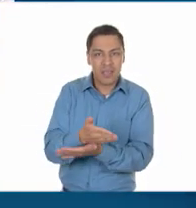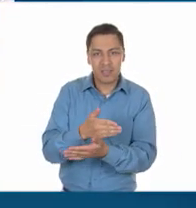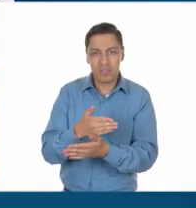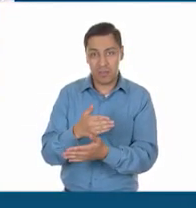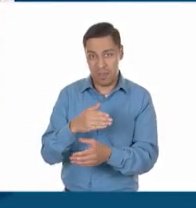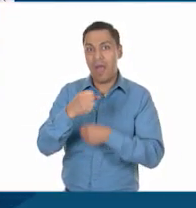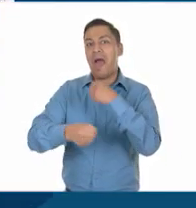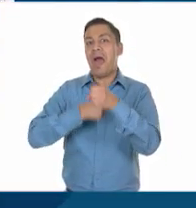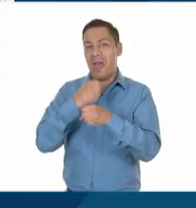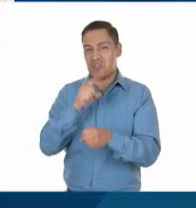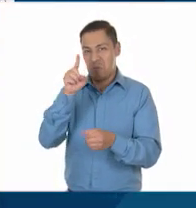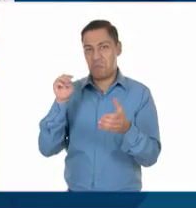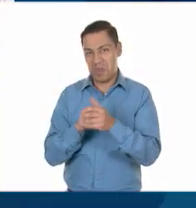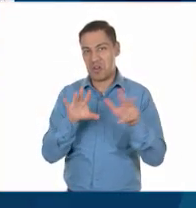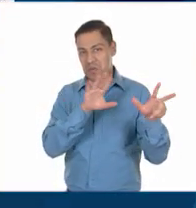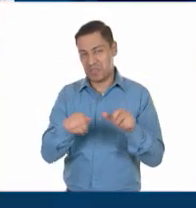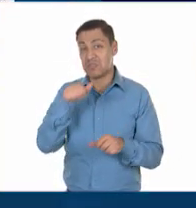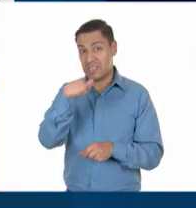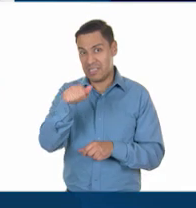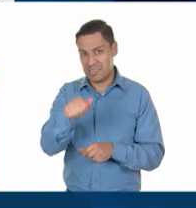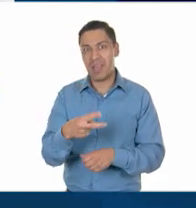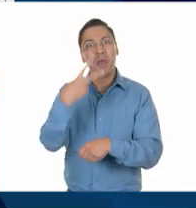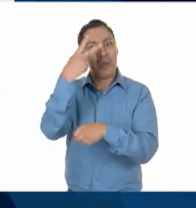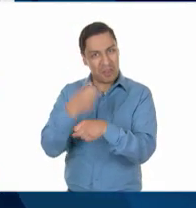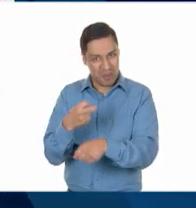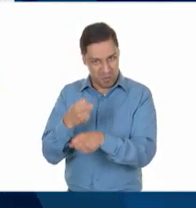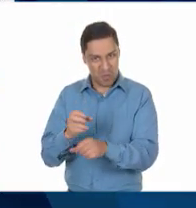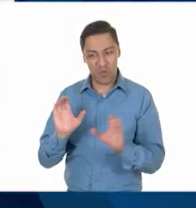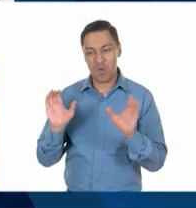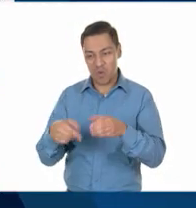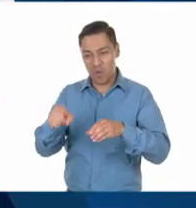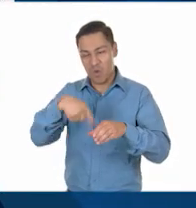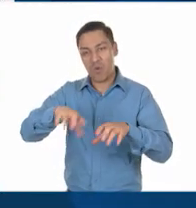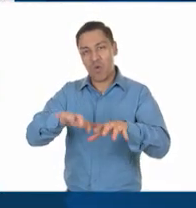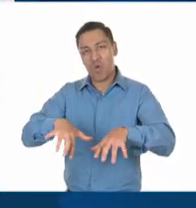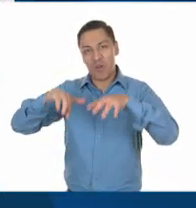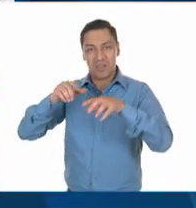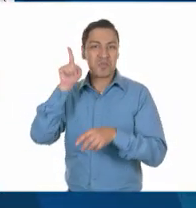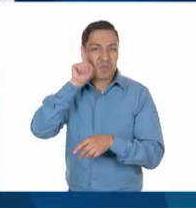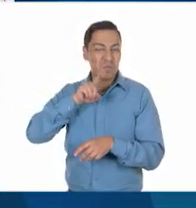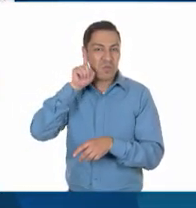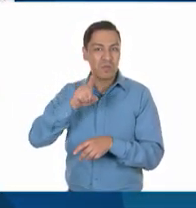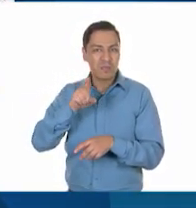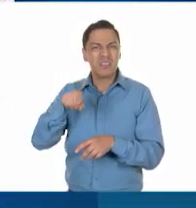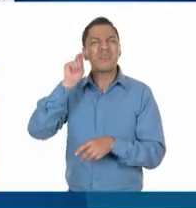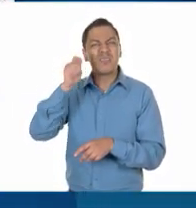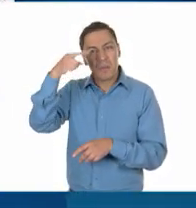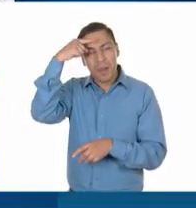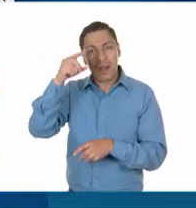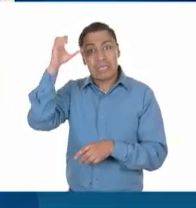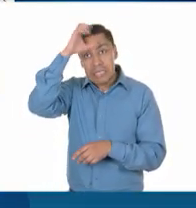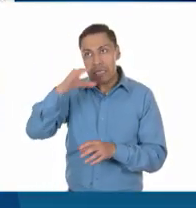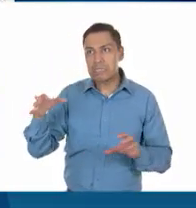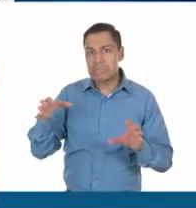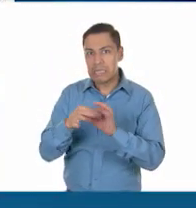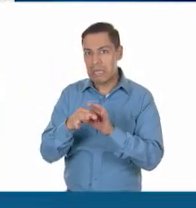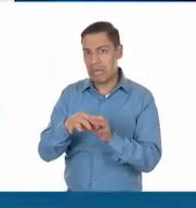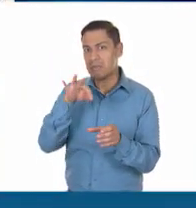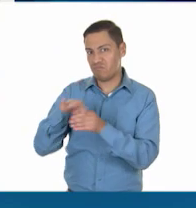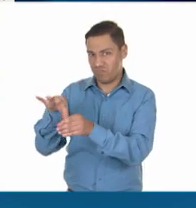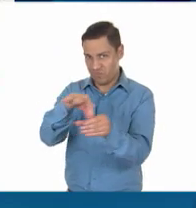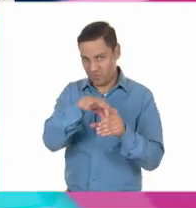1916, se realizó el segundo Congreso Feminista, donde se habló del papel de las mujeres en la ciencia y su derecho al voto.